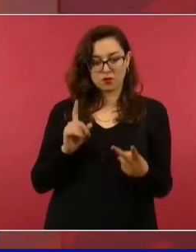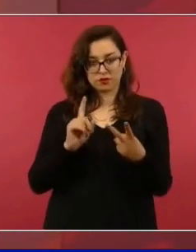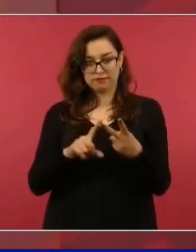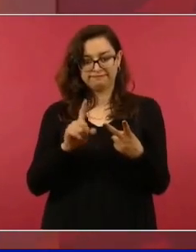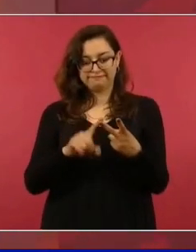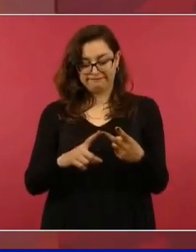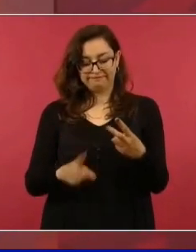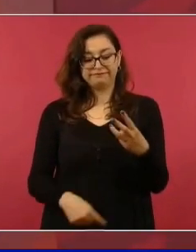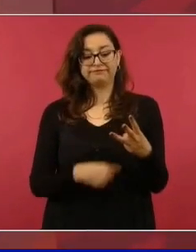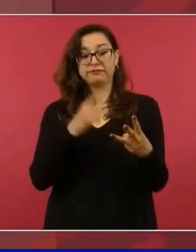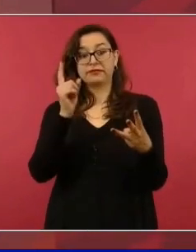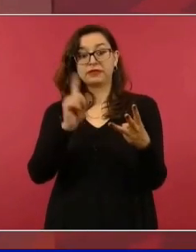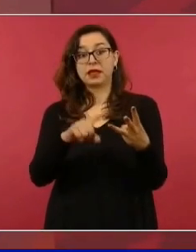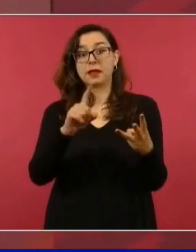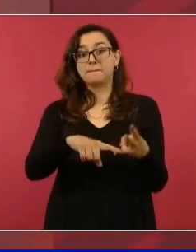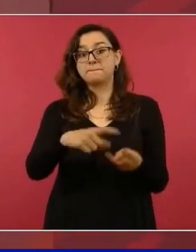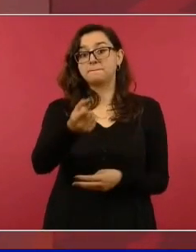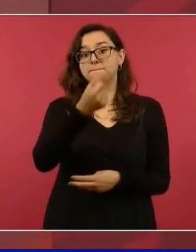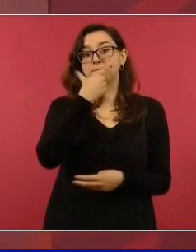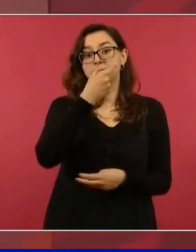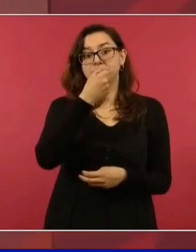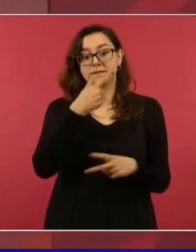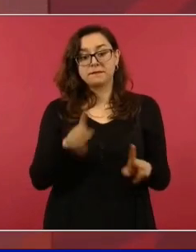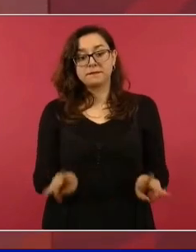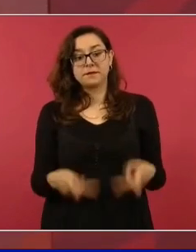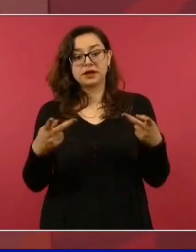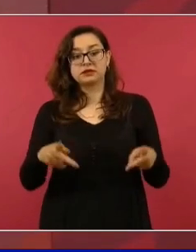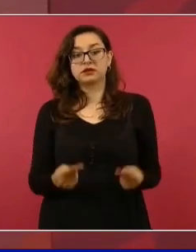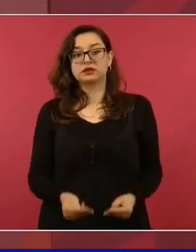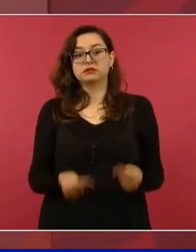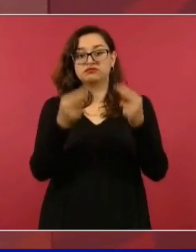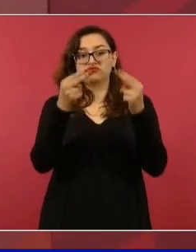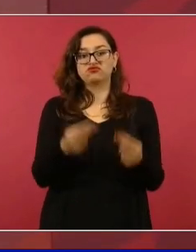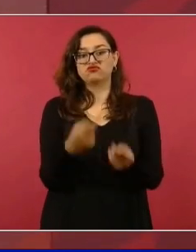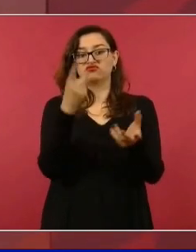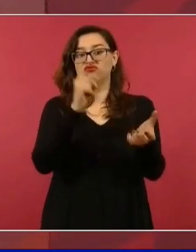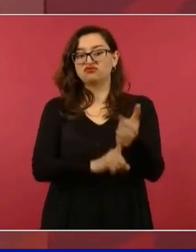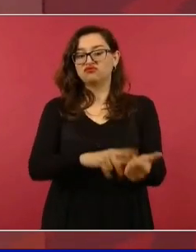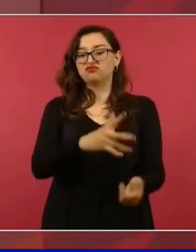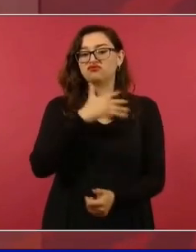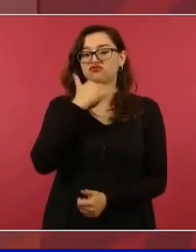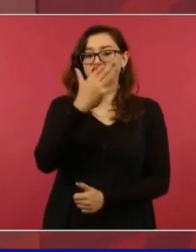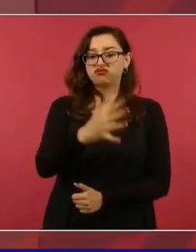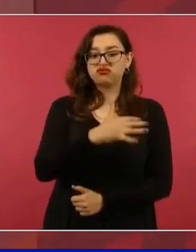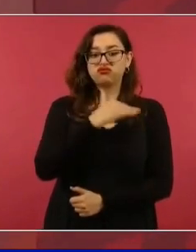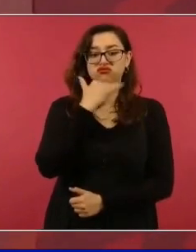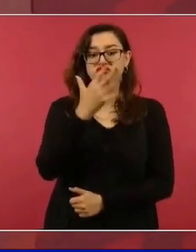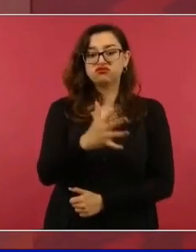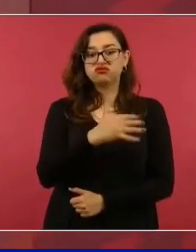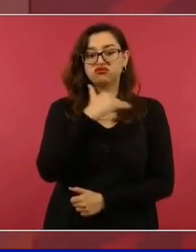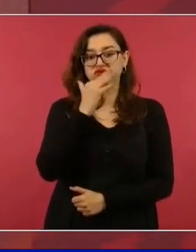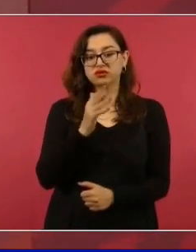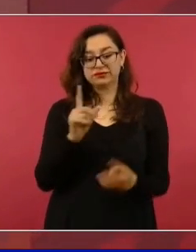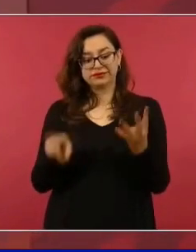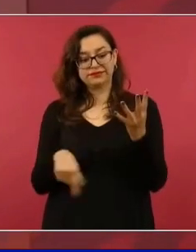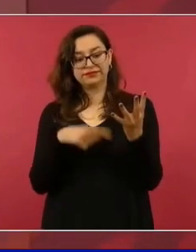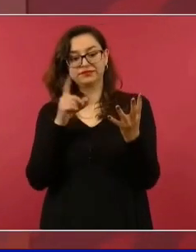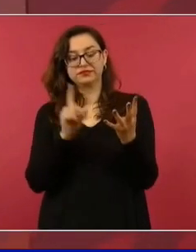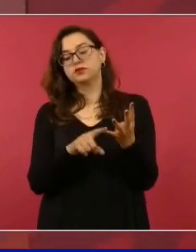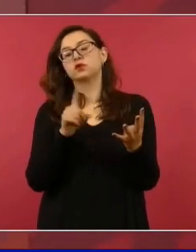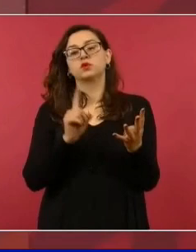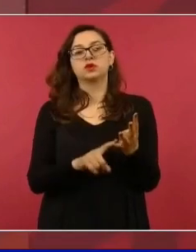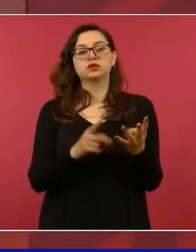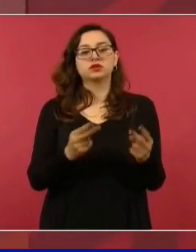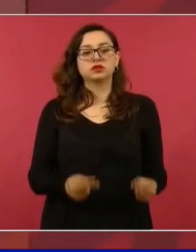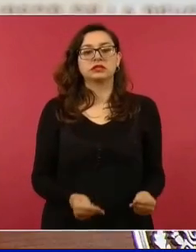abasto de medicamentos y todos los intereses. Ahora estamos